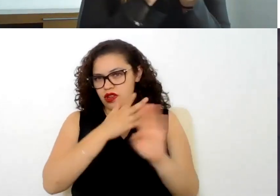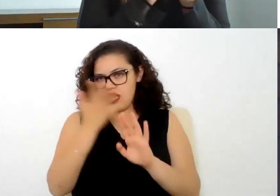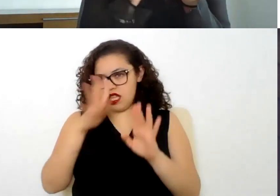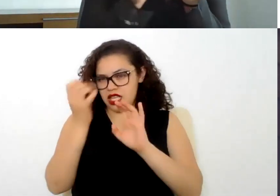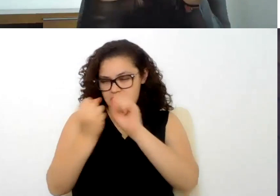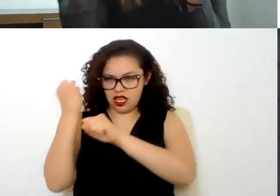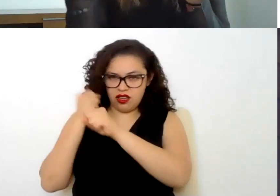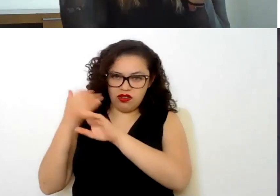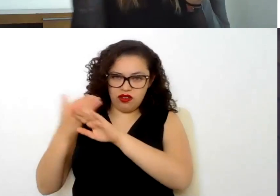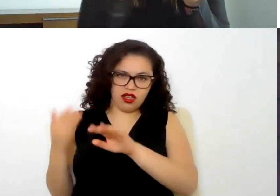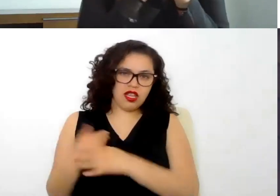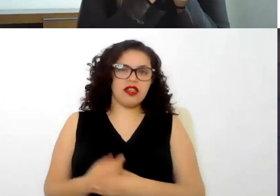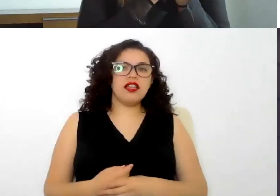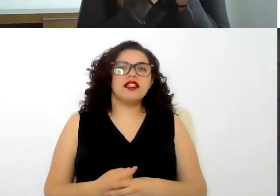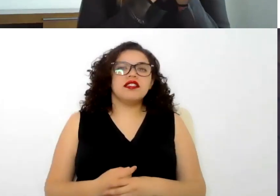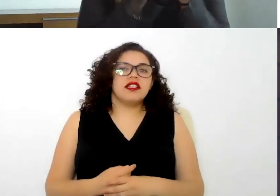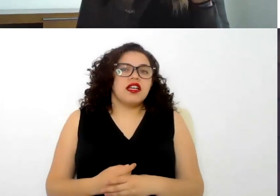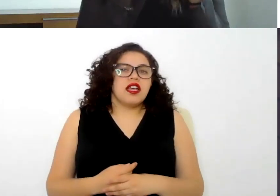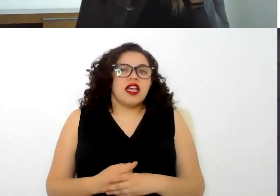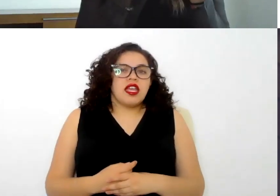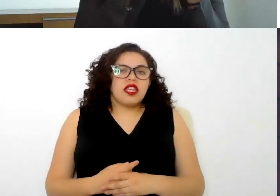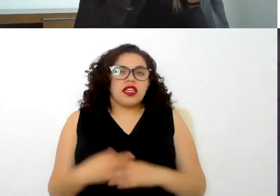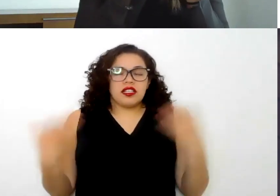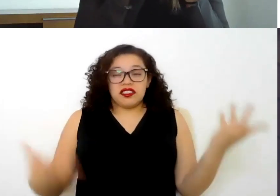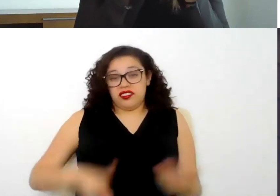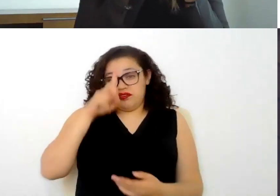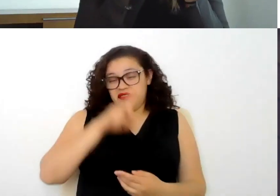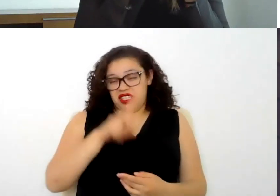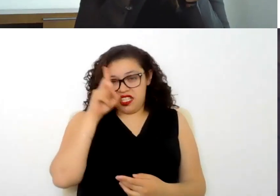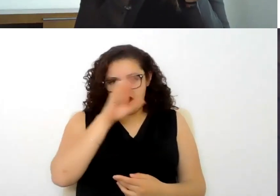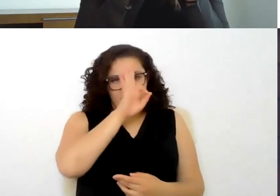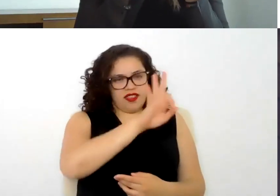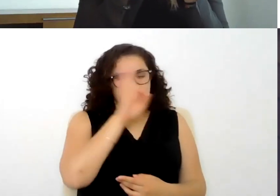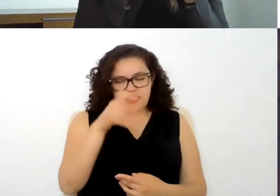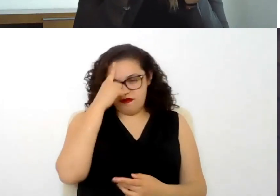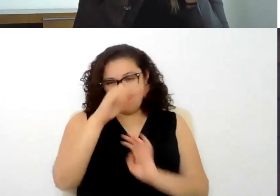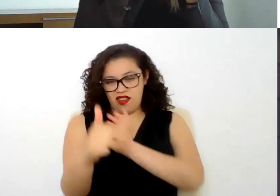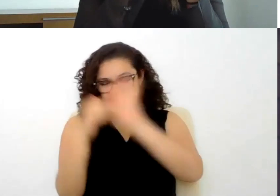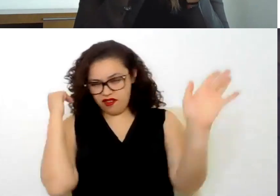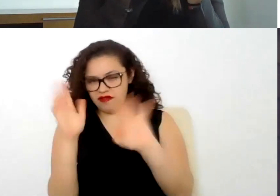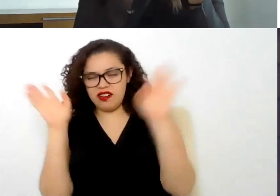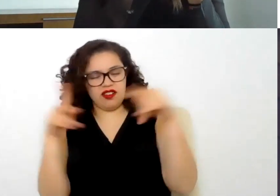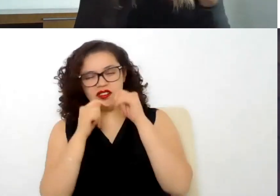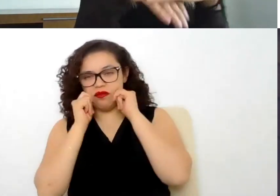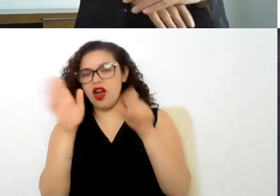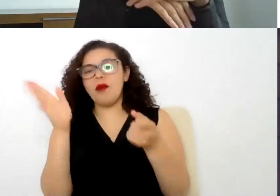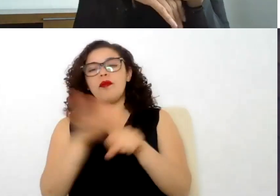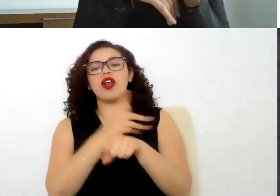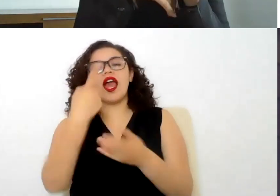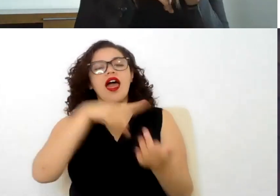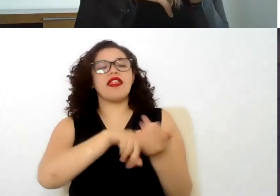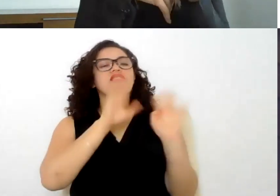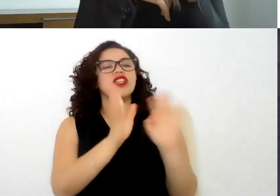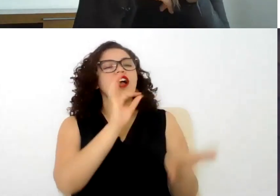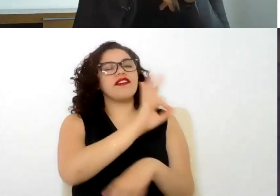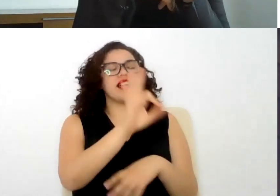pues independientemente de la fecha en la que se firma ese nuevo documento o en su defecto